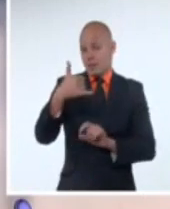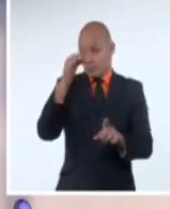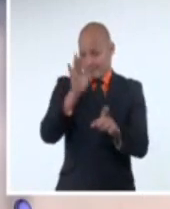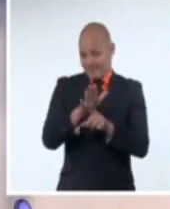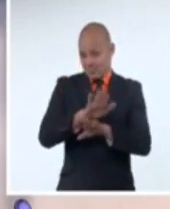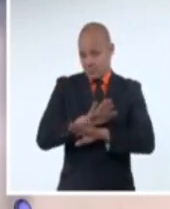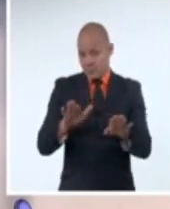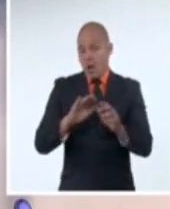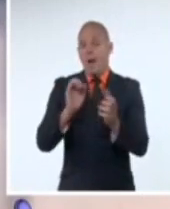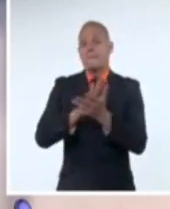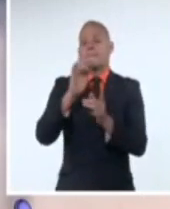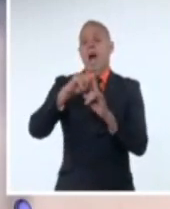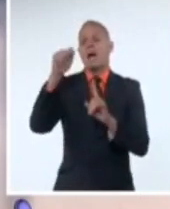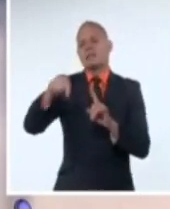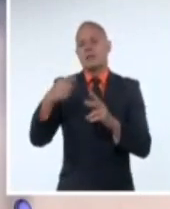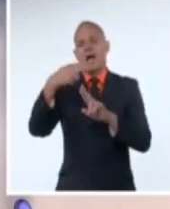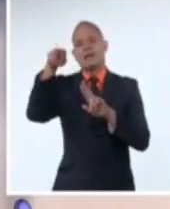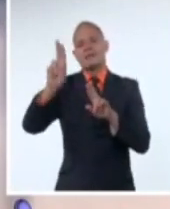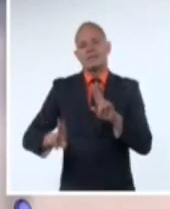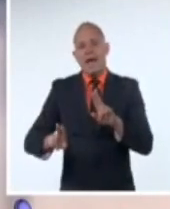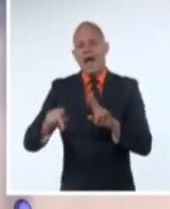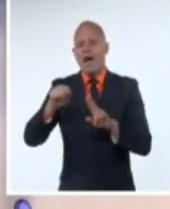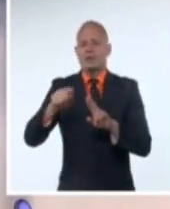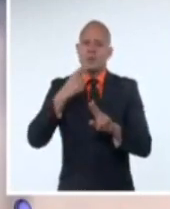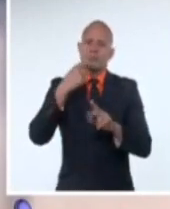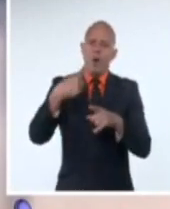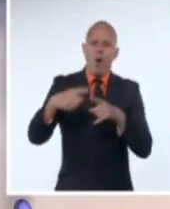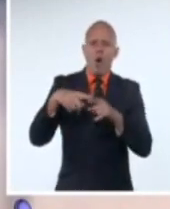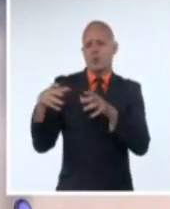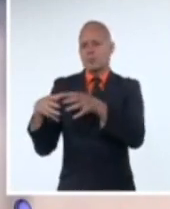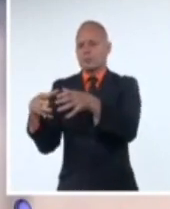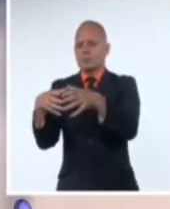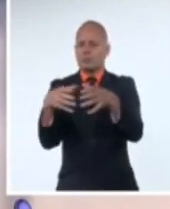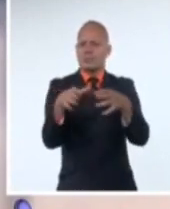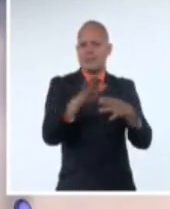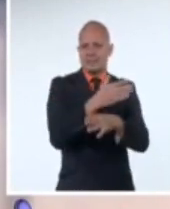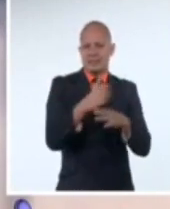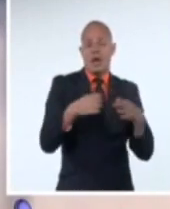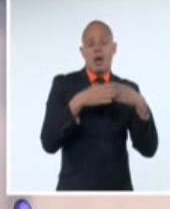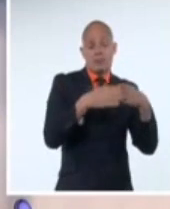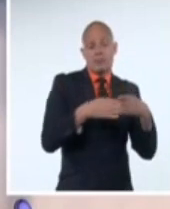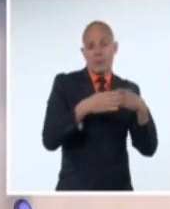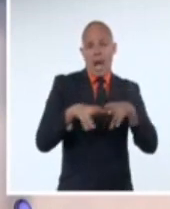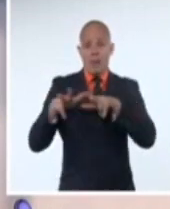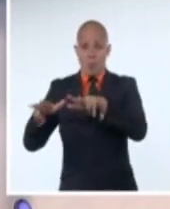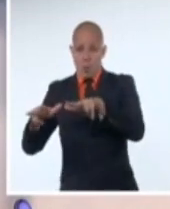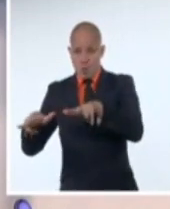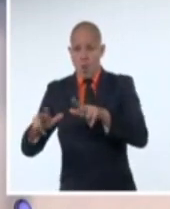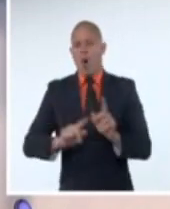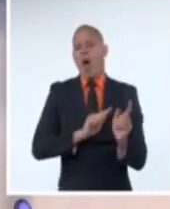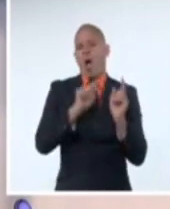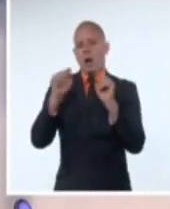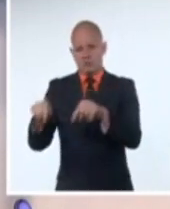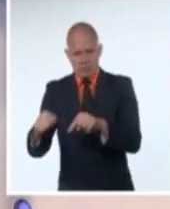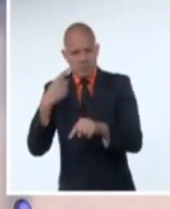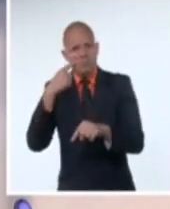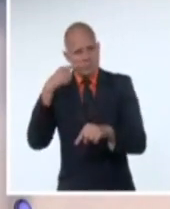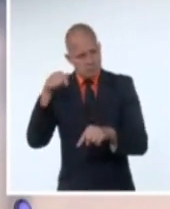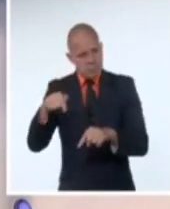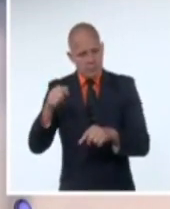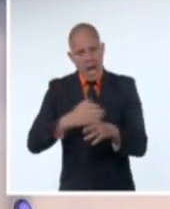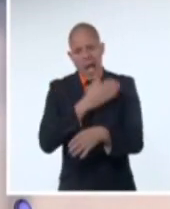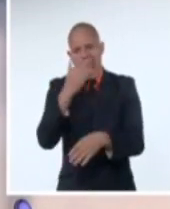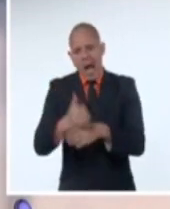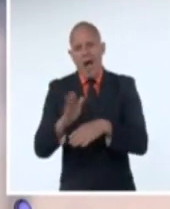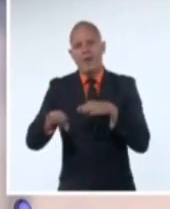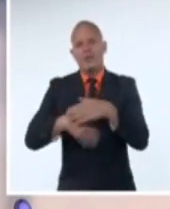de la Jornada de Teatro Callejero. Agrupaciones como Teatro Andante de Granma y de Morón Teatro participan en esta cita que se extiende hasta el